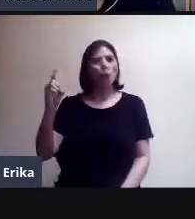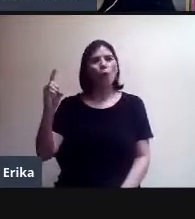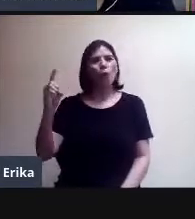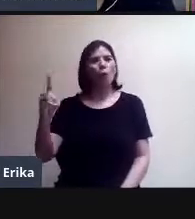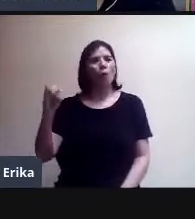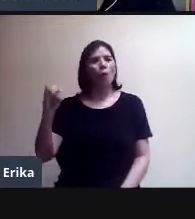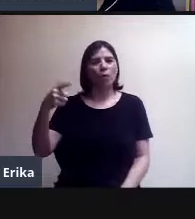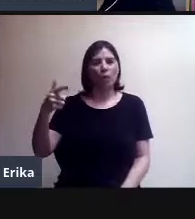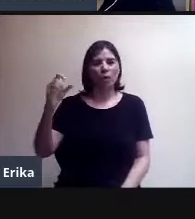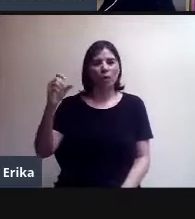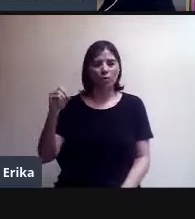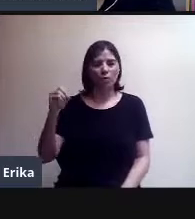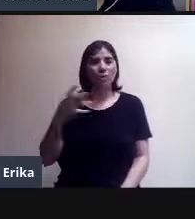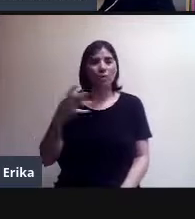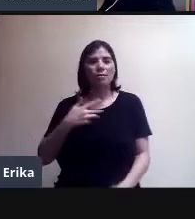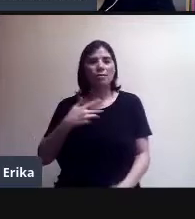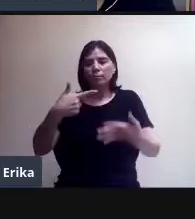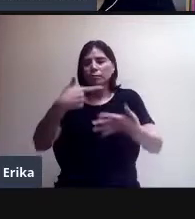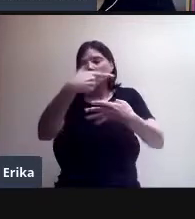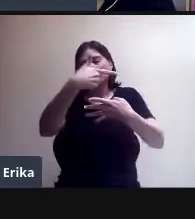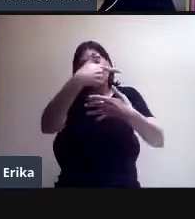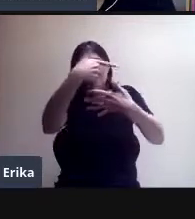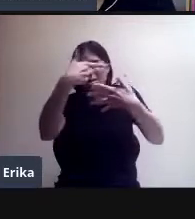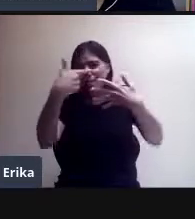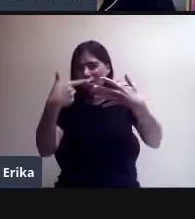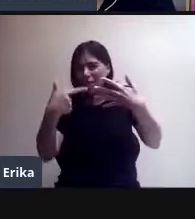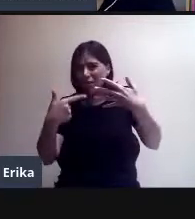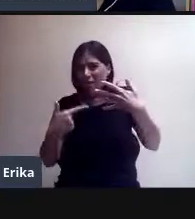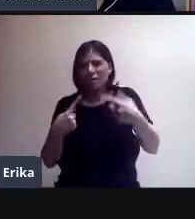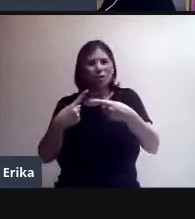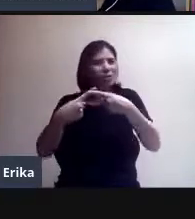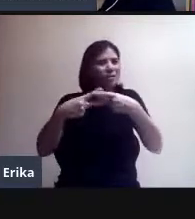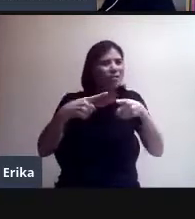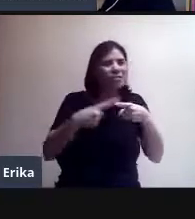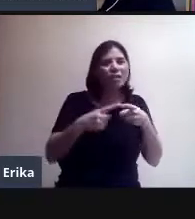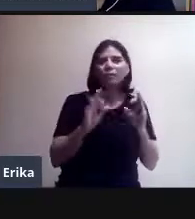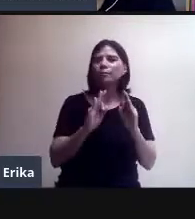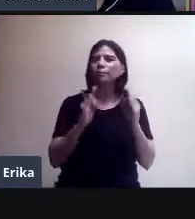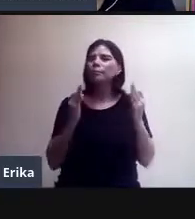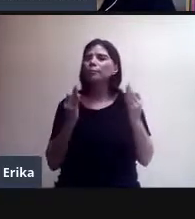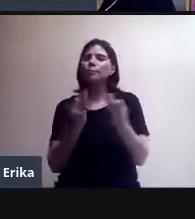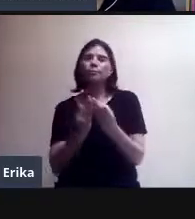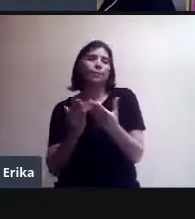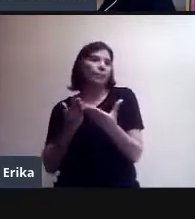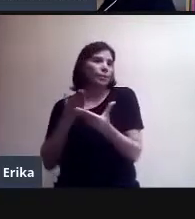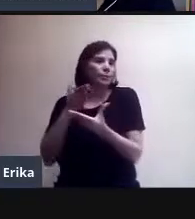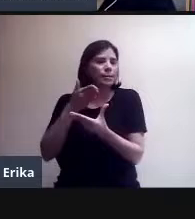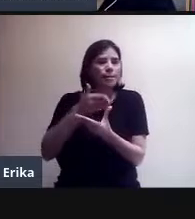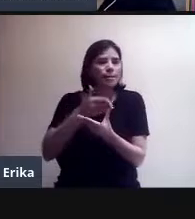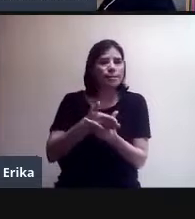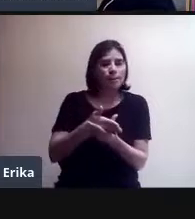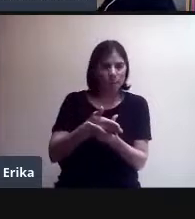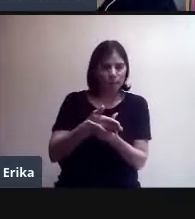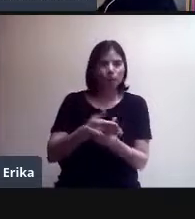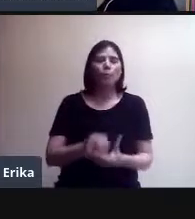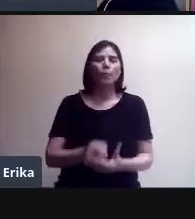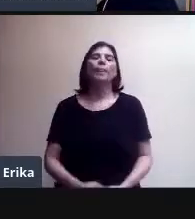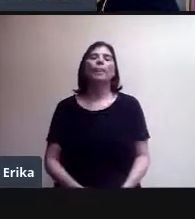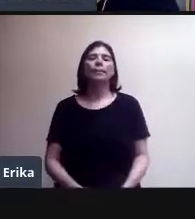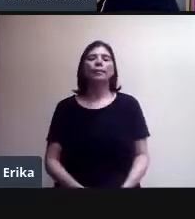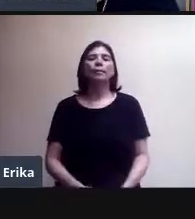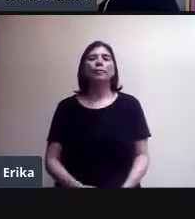estas 5 maneras, estas 5 maneras de ingresar. Ahora bien,